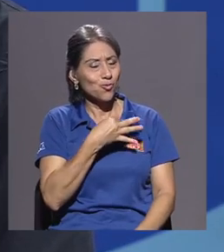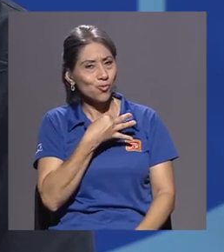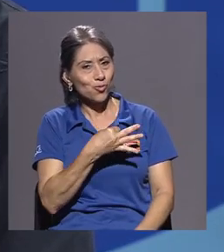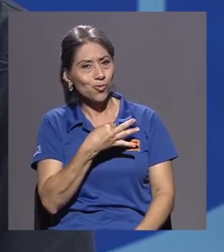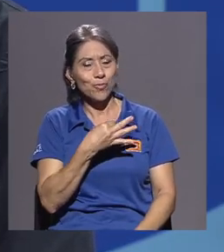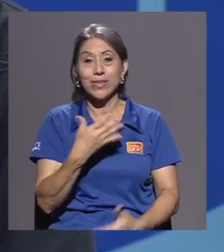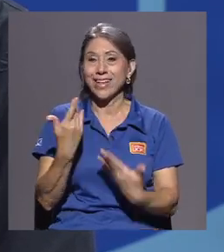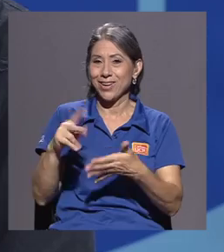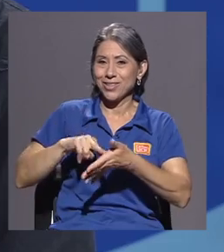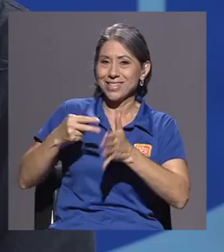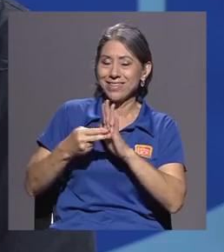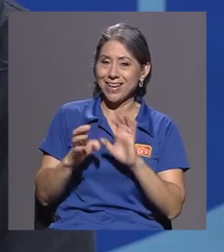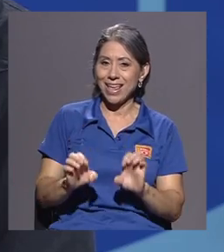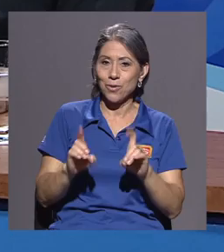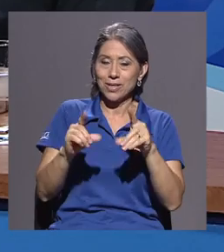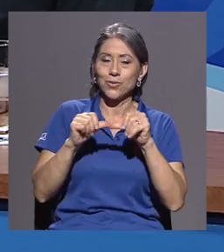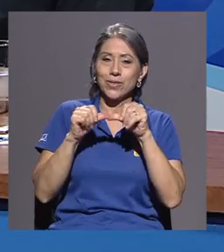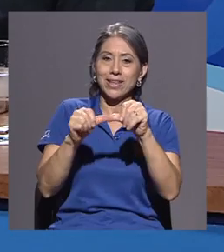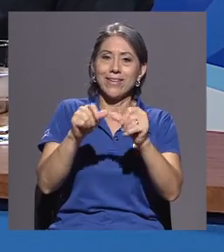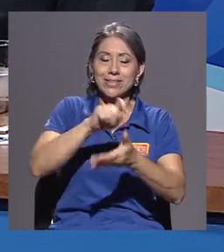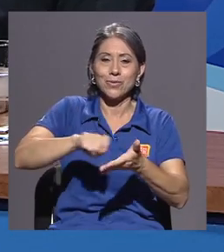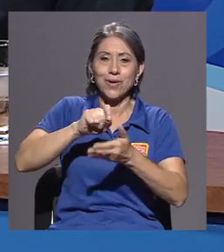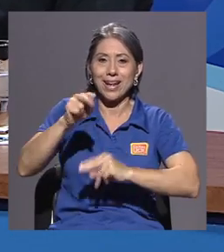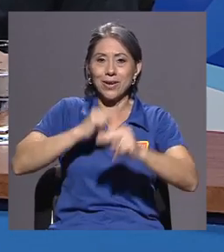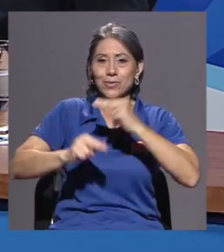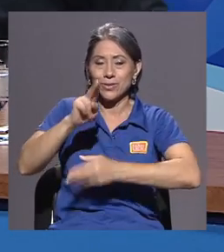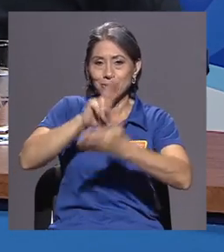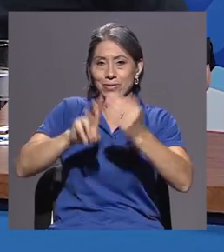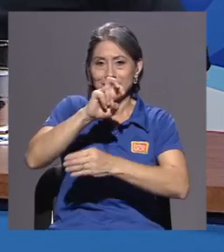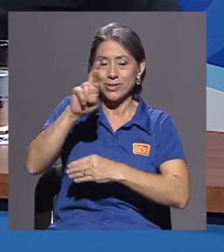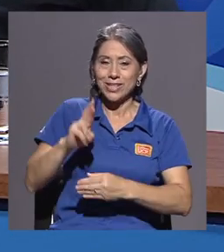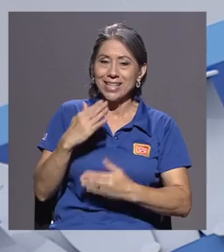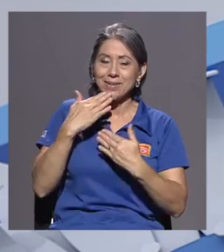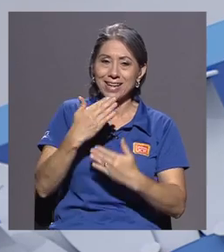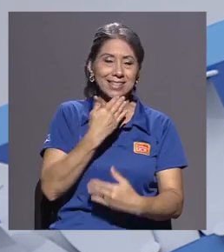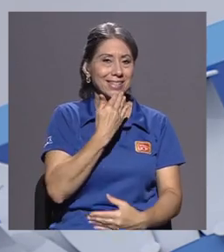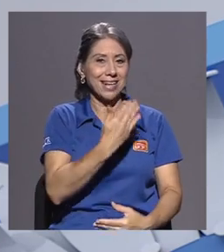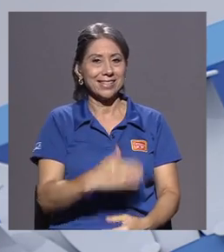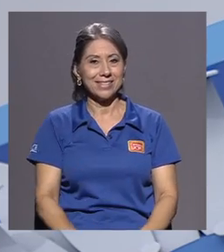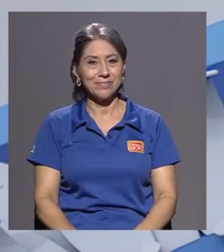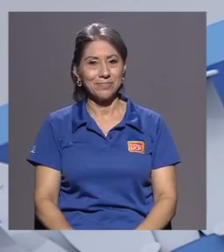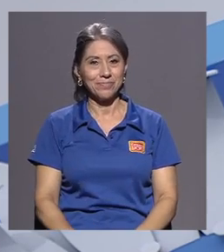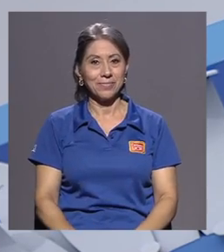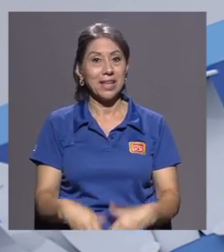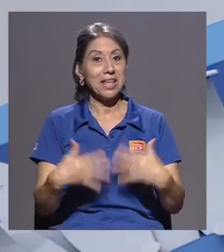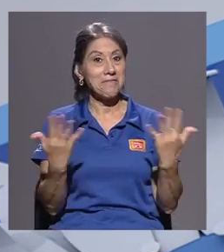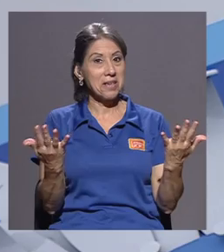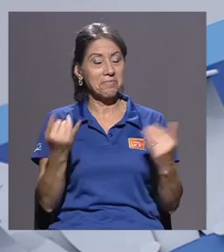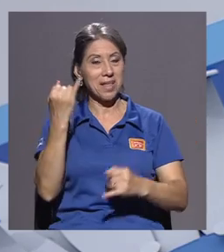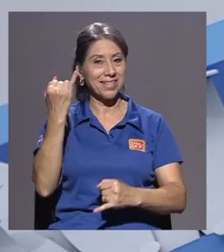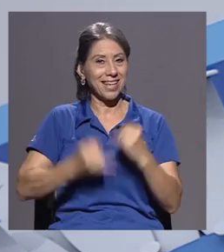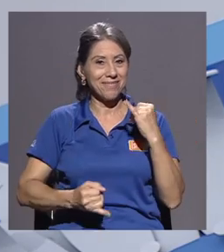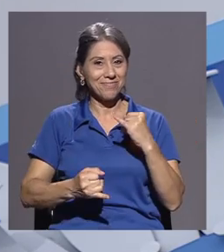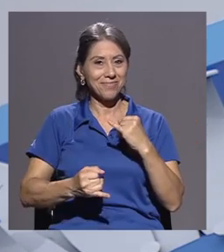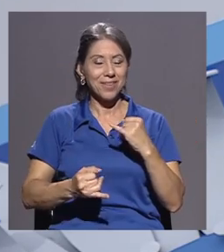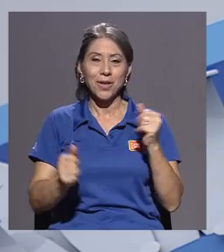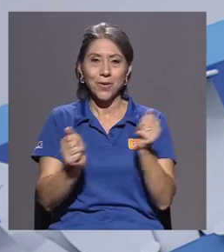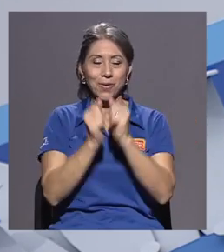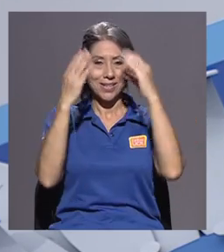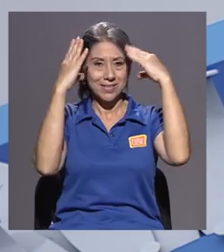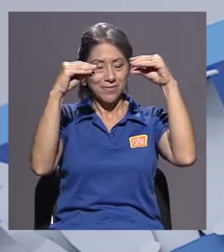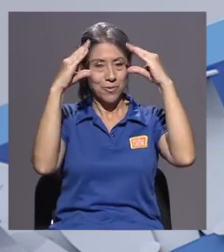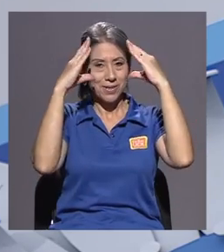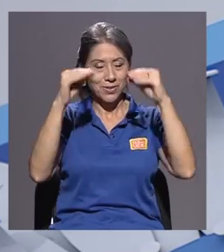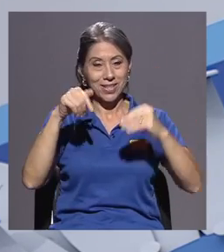continua de la Escuela de Negocios de la Universidad de Costa Rica. Muchas gracias. Muchas gracias. Y bien, hasta aquí. Terminamos con las